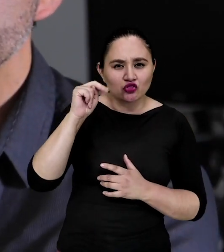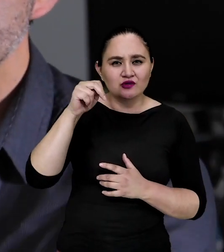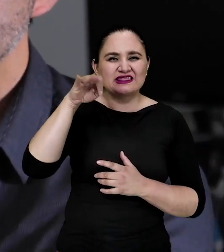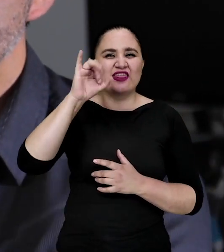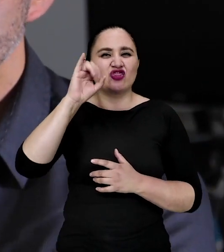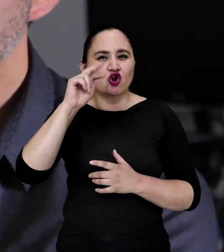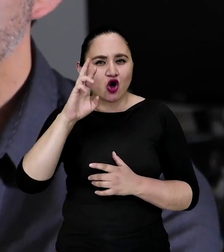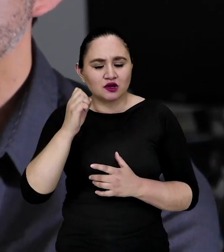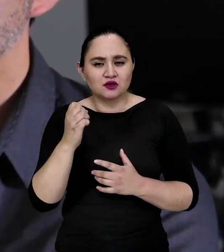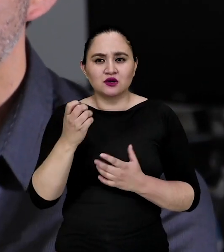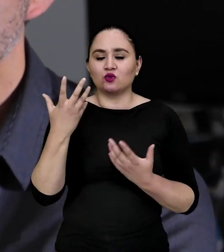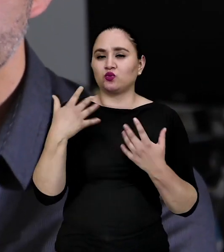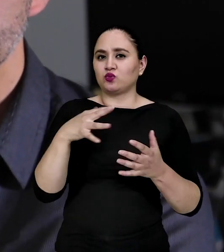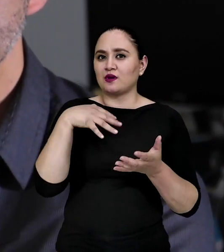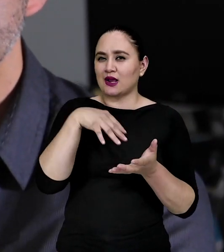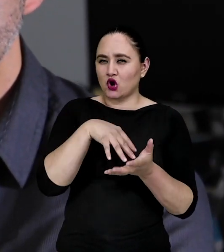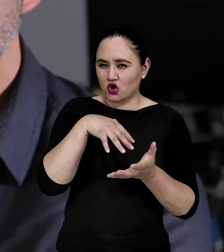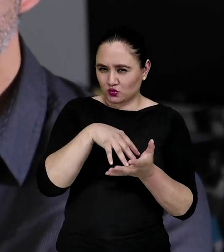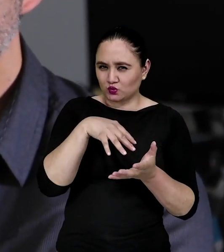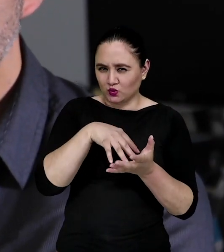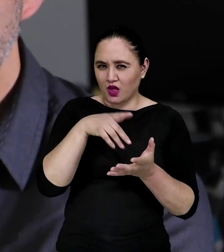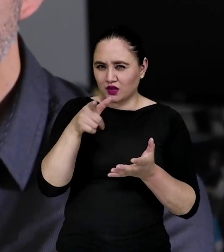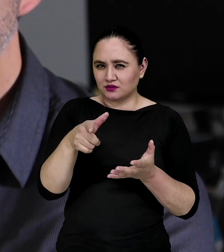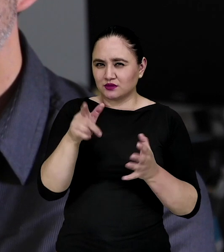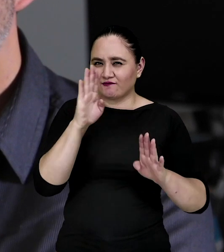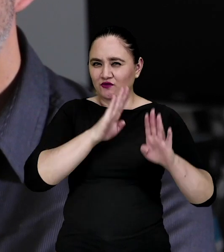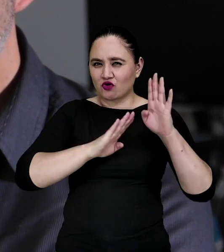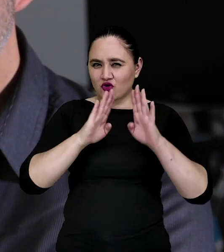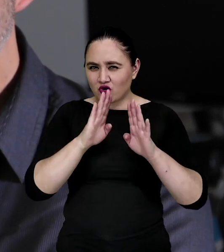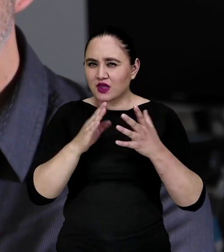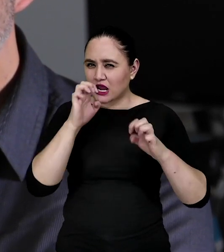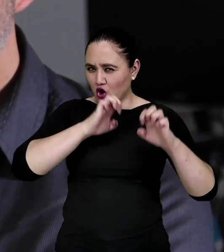maravilloso cuando uno se pone a estudiar un poco la ecología